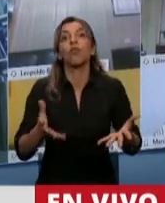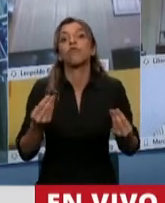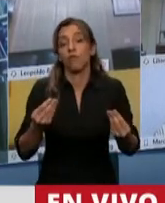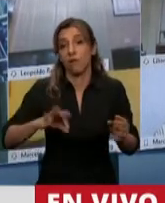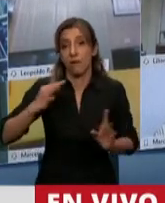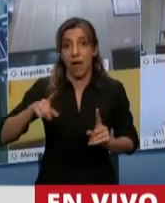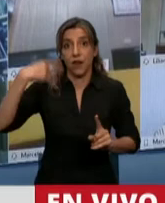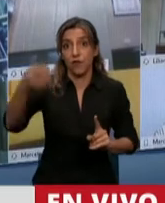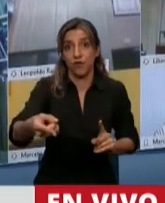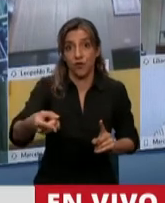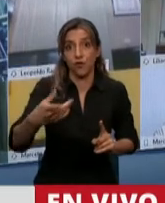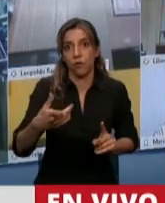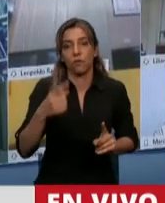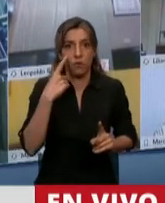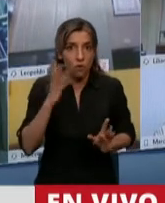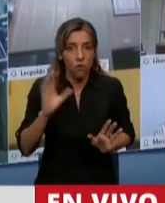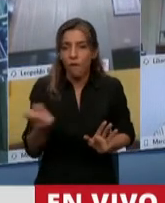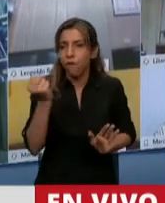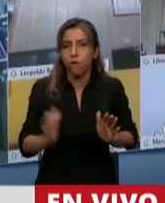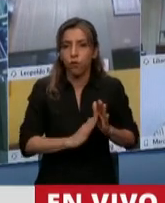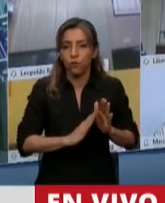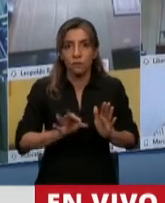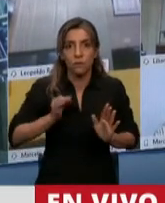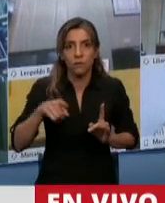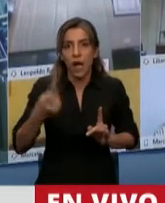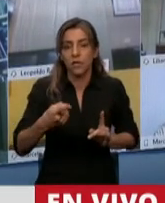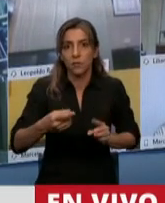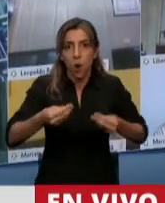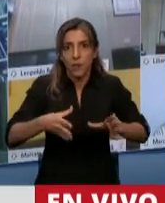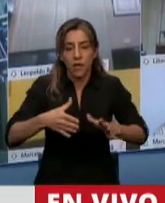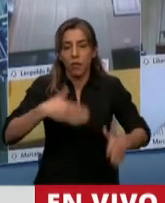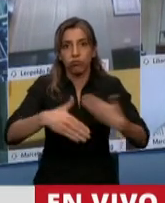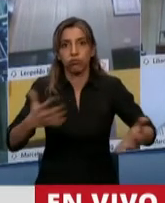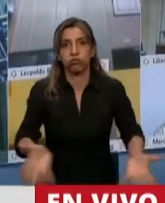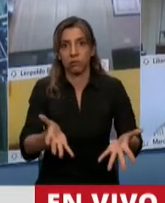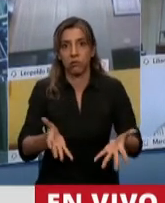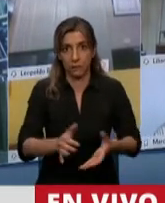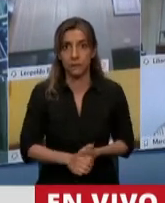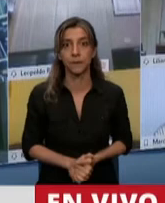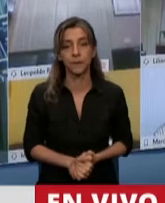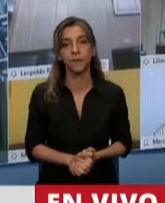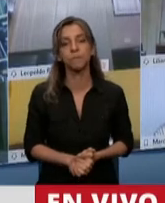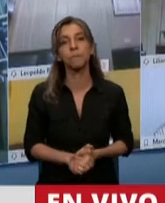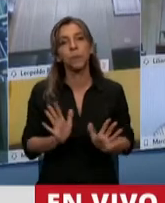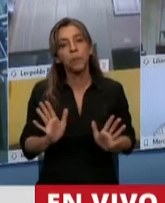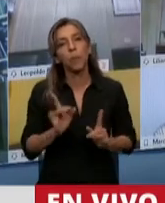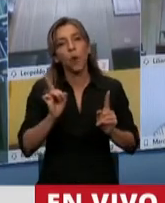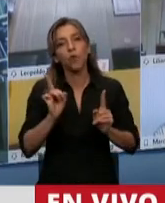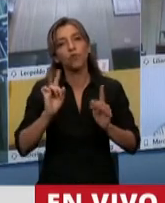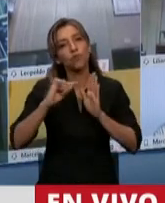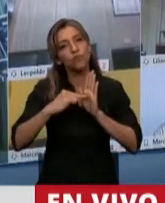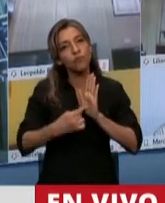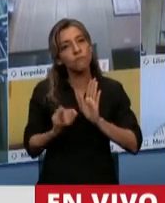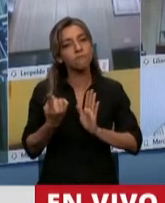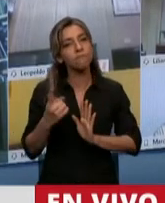va a ser fundamental. Pero también tenemos que destacar algunas cositas de la ley que tienen que ver con